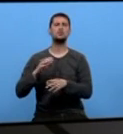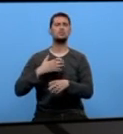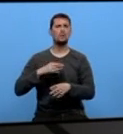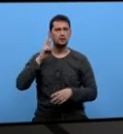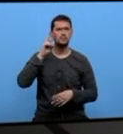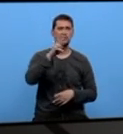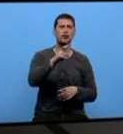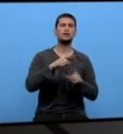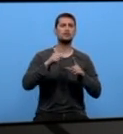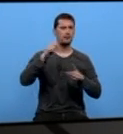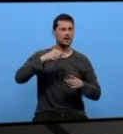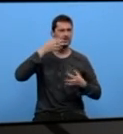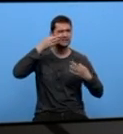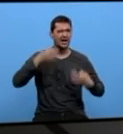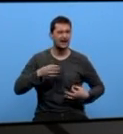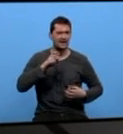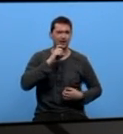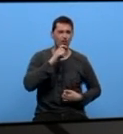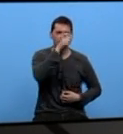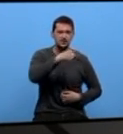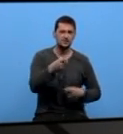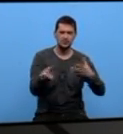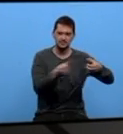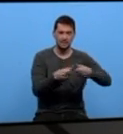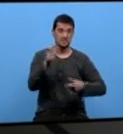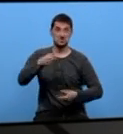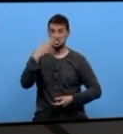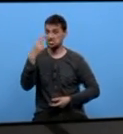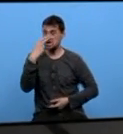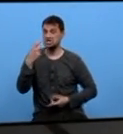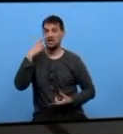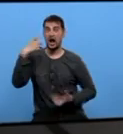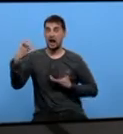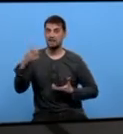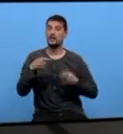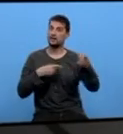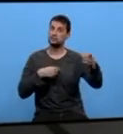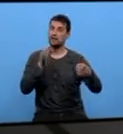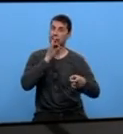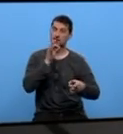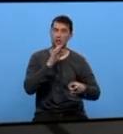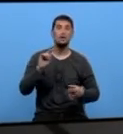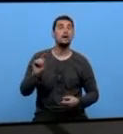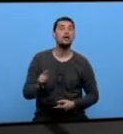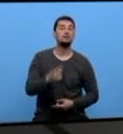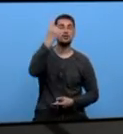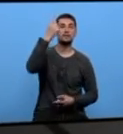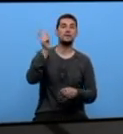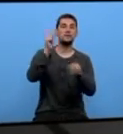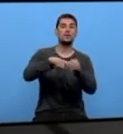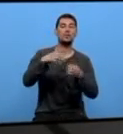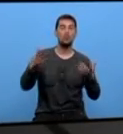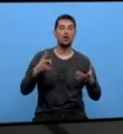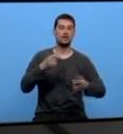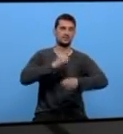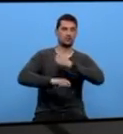e leccións prácticas a todas as persoas interesadas na arte dos palillos As primeras en participar foron as palilleiras da Asociación